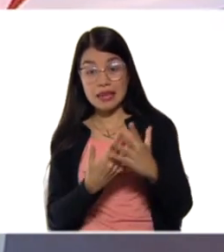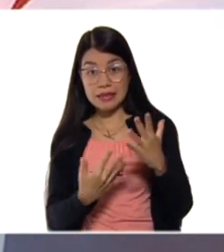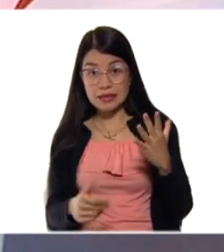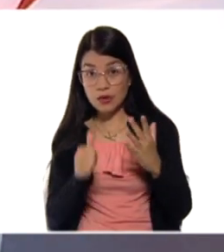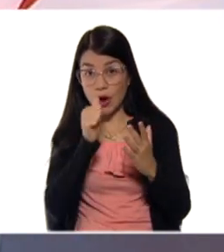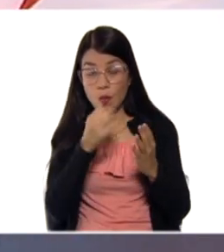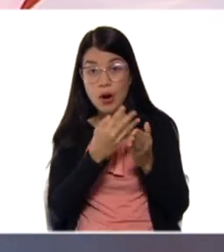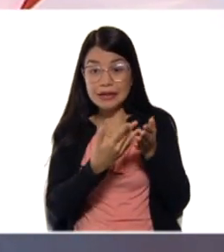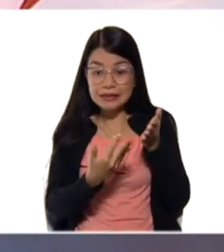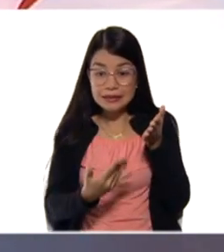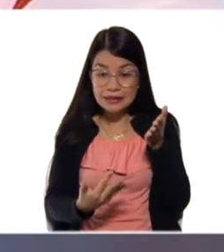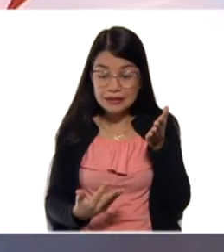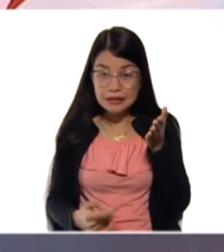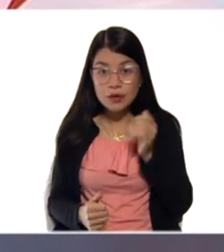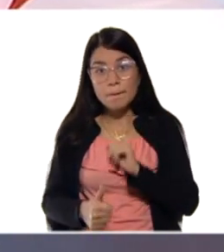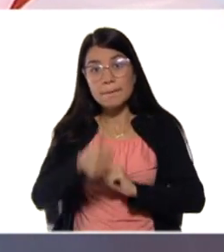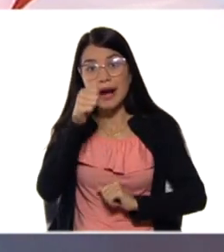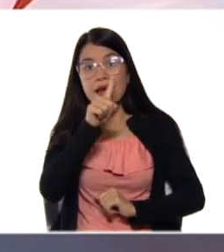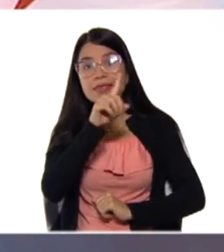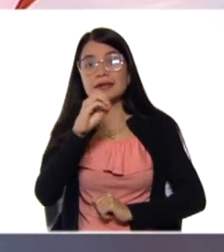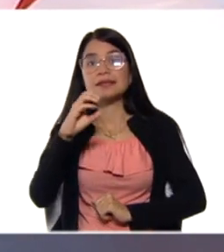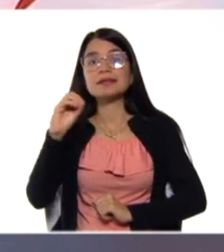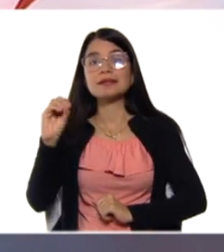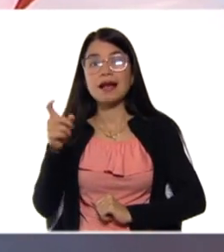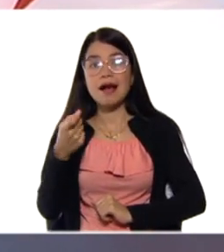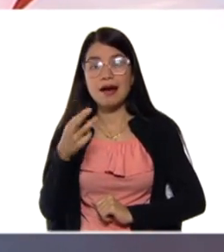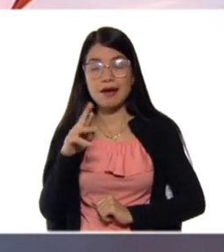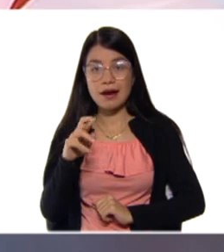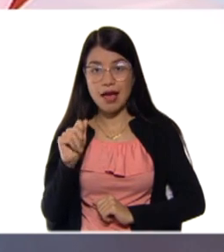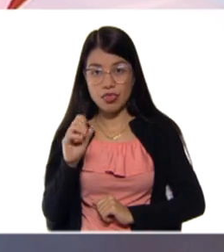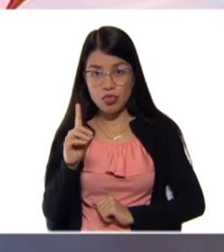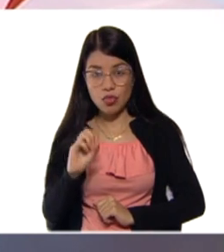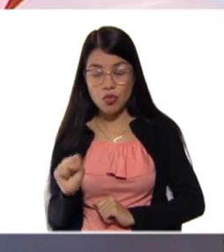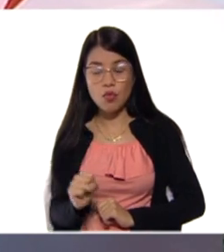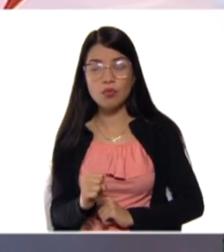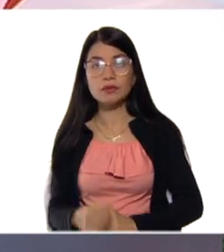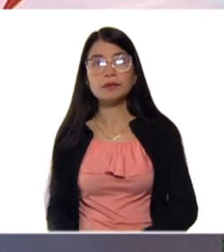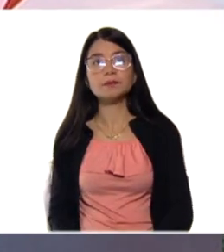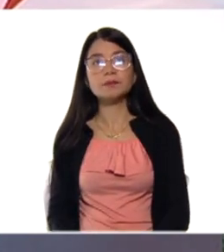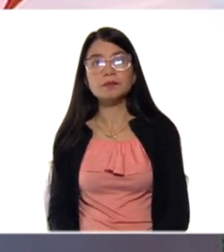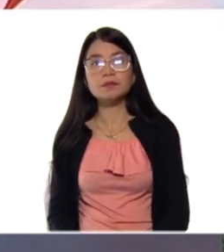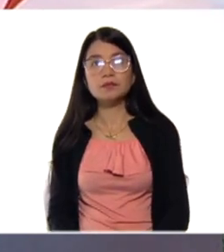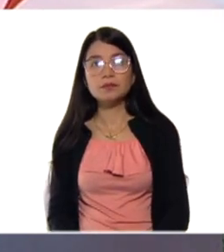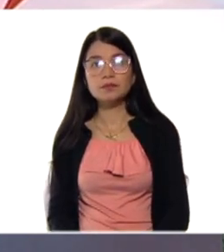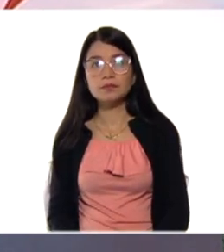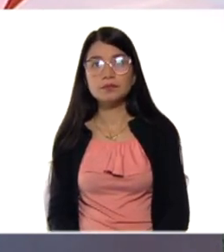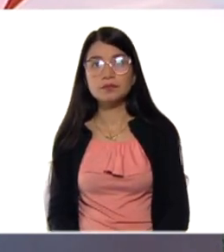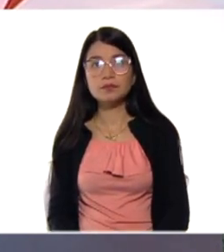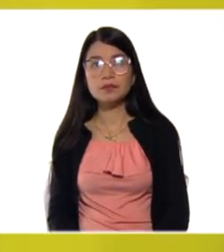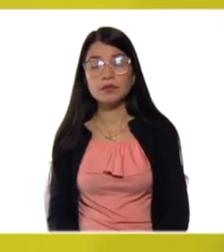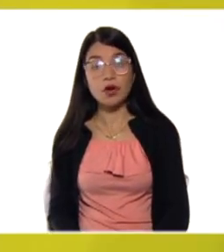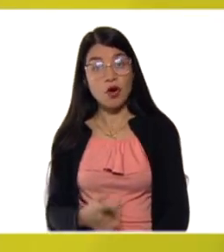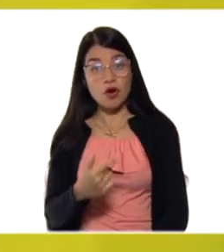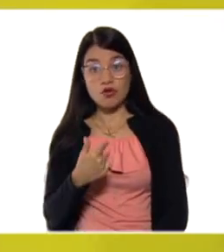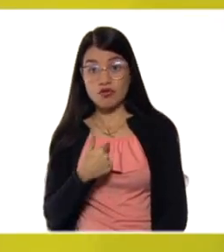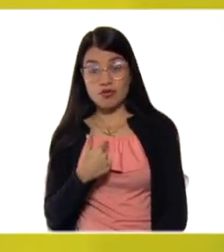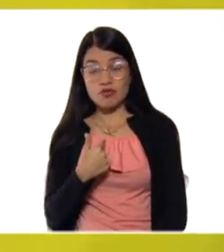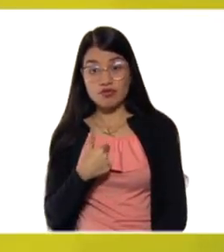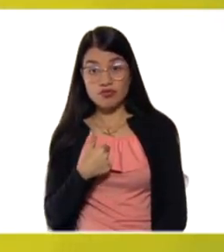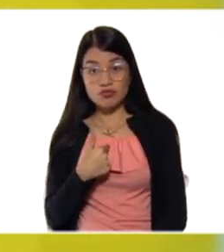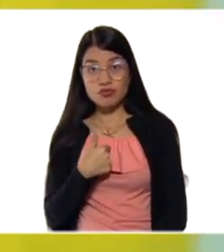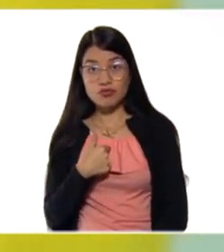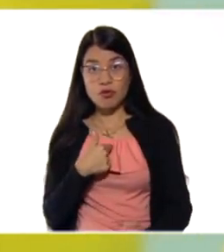100 grados centígrados, y entonces podemos observar, Profe, ¿pero usted trajo el agua en estado gaseoso? No la puedo traer en estado gaseoso.